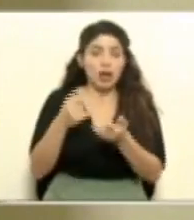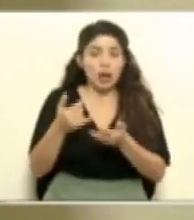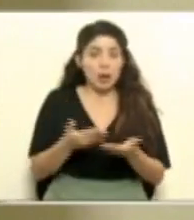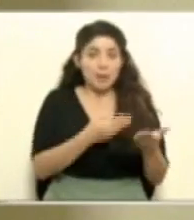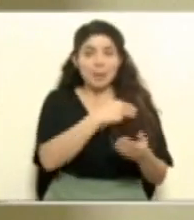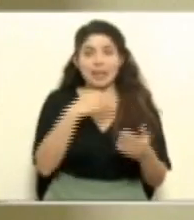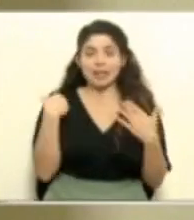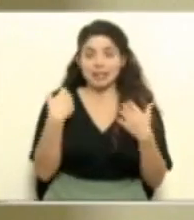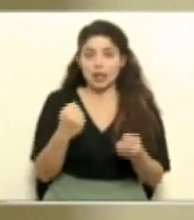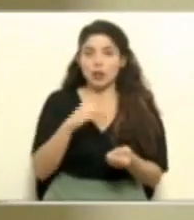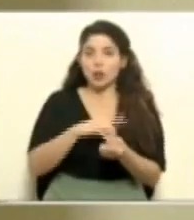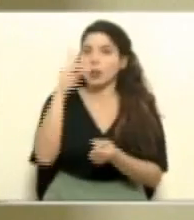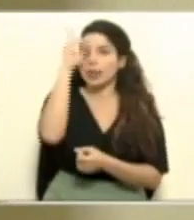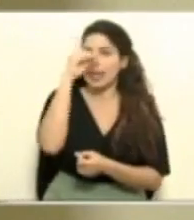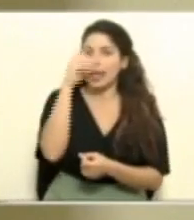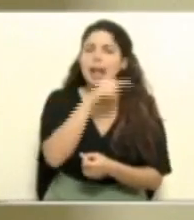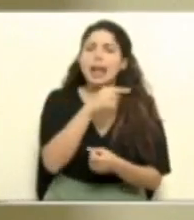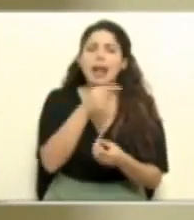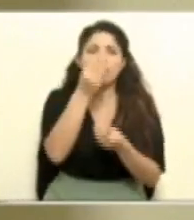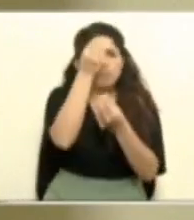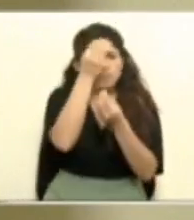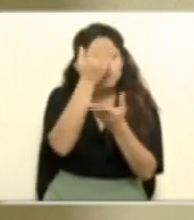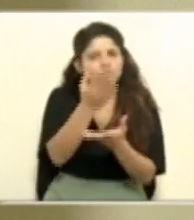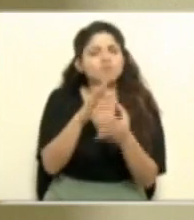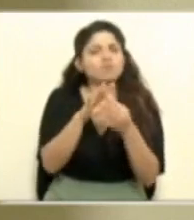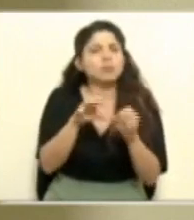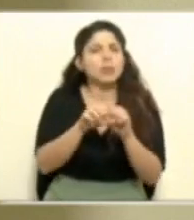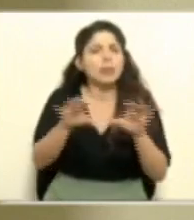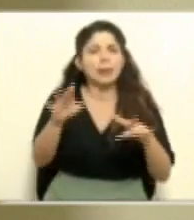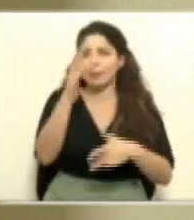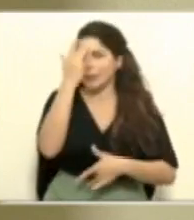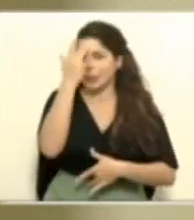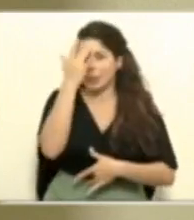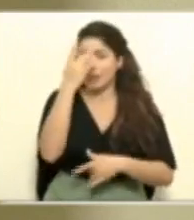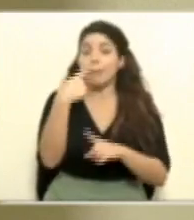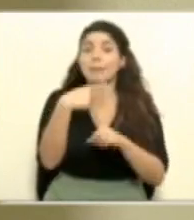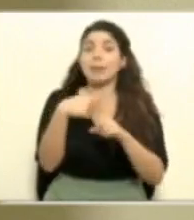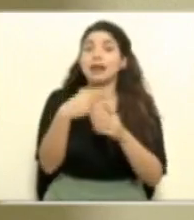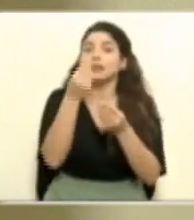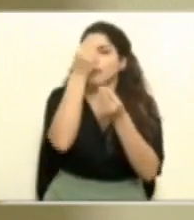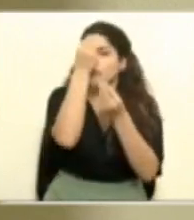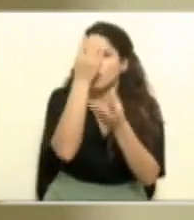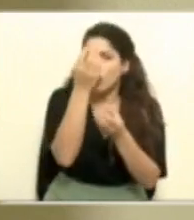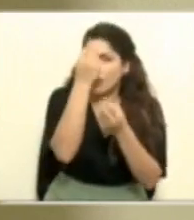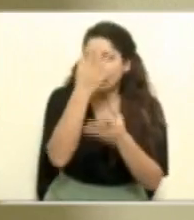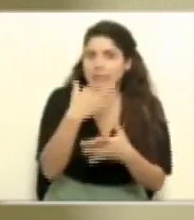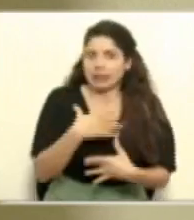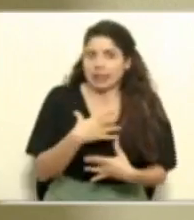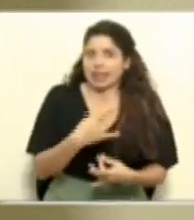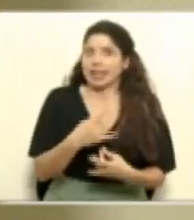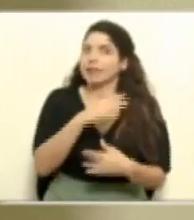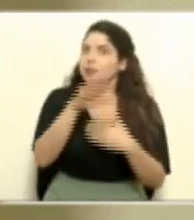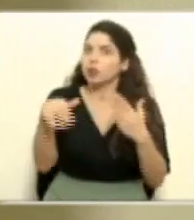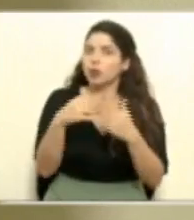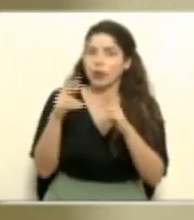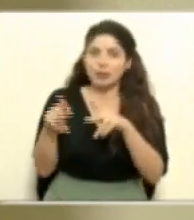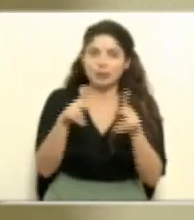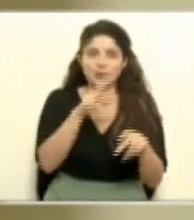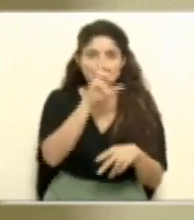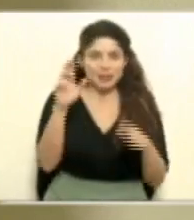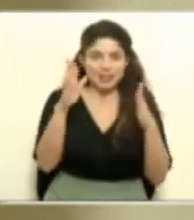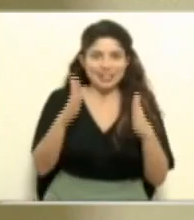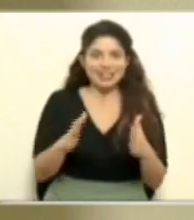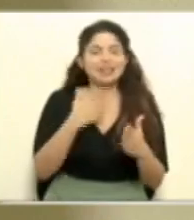Ministro de Salud, del doctor Daniel Salas, quien nos dará el reporte epidemiológico y una información de interés para toda la población